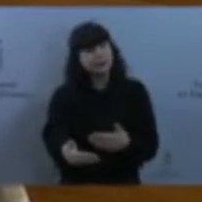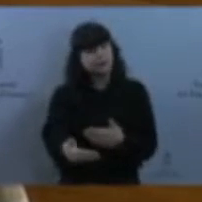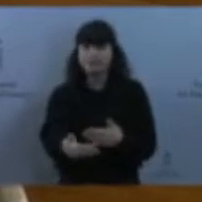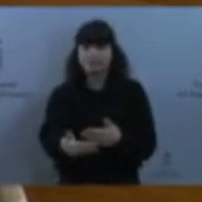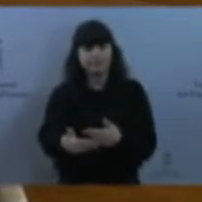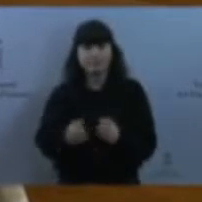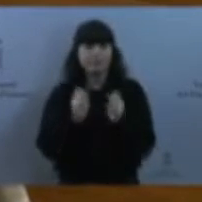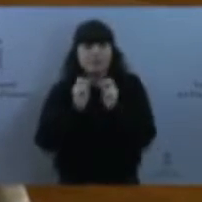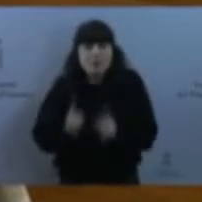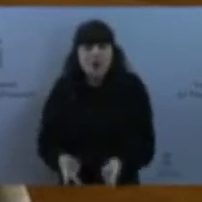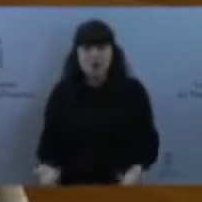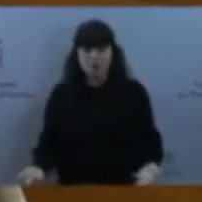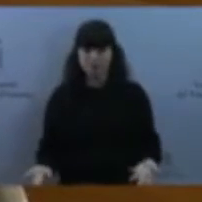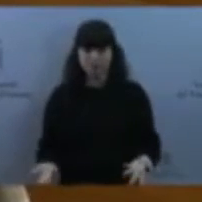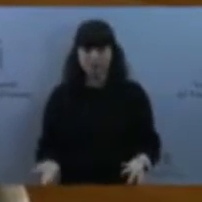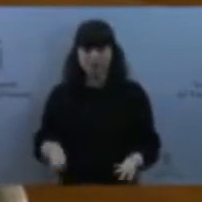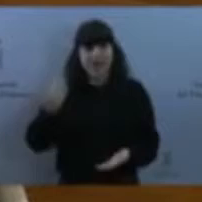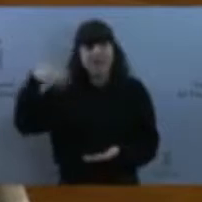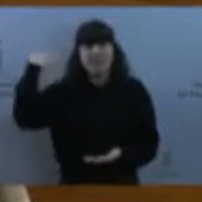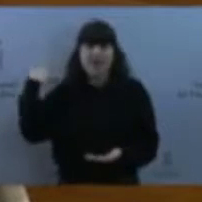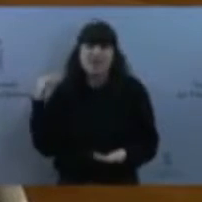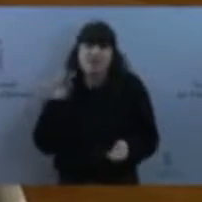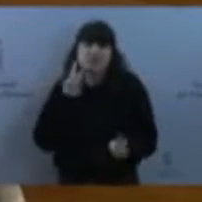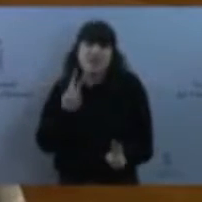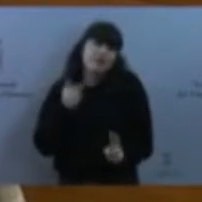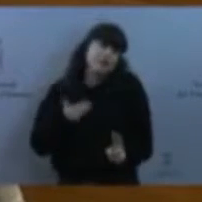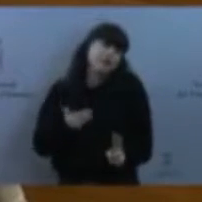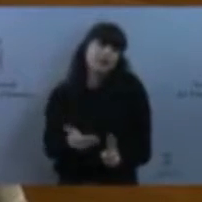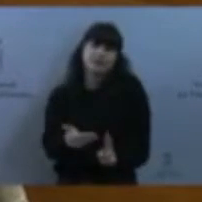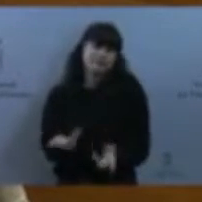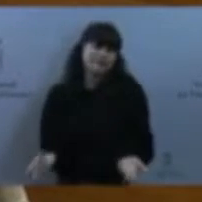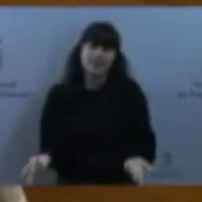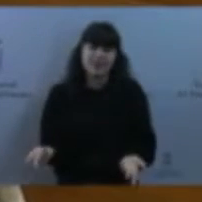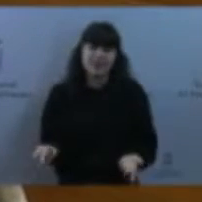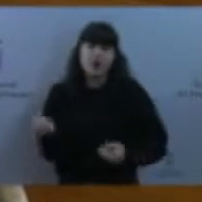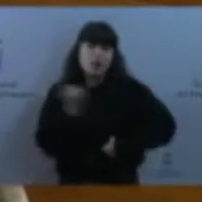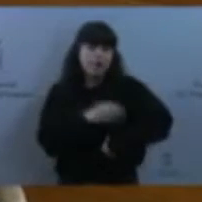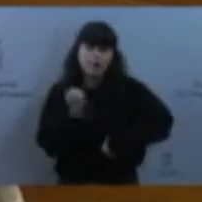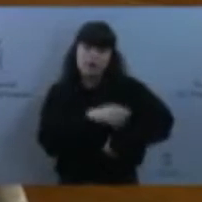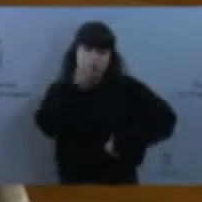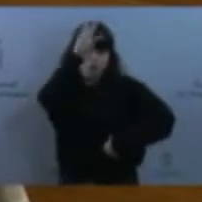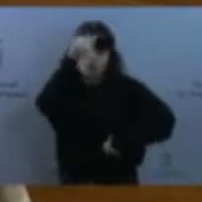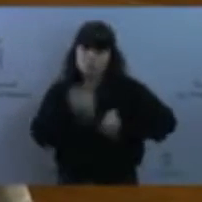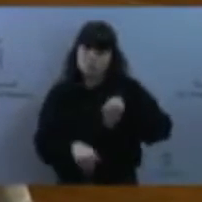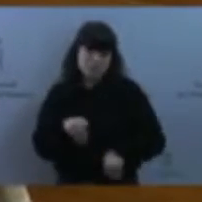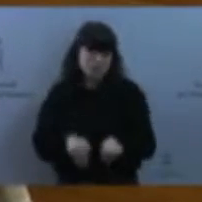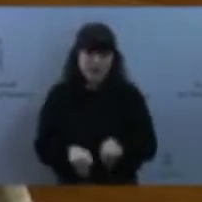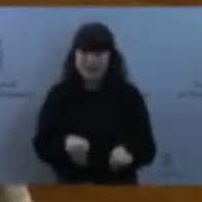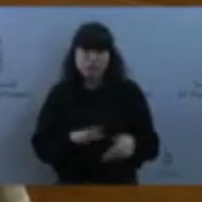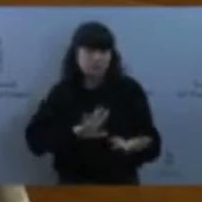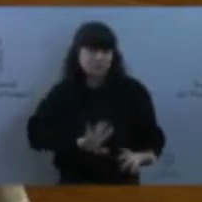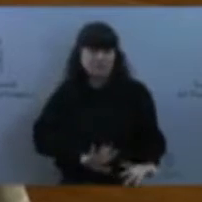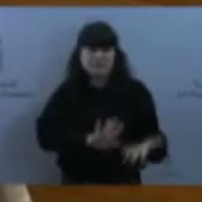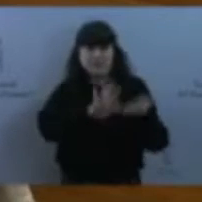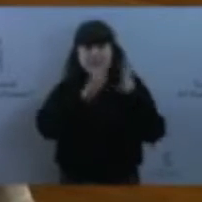territorios. Los fondos mineros sabemos que se transformaron en espantajos de hormigón que no han generado